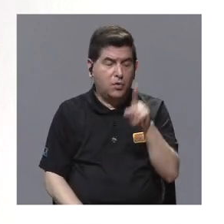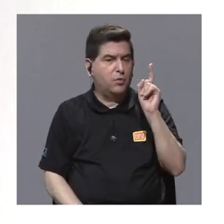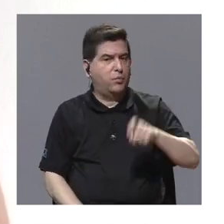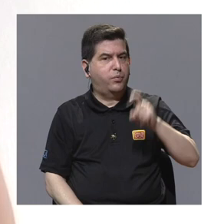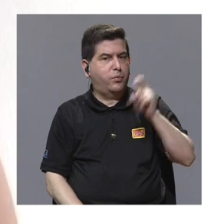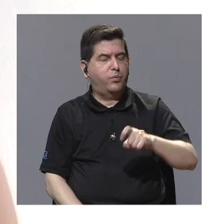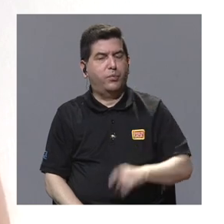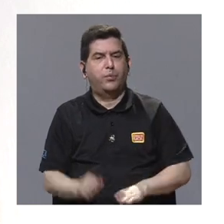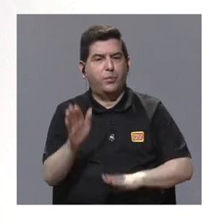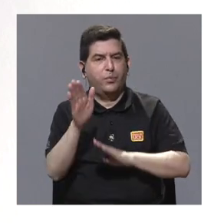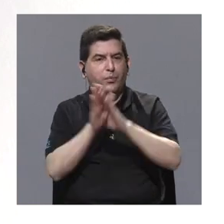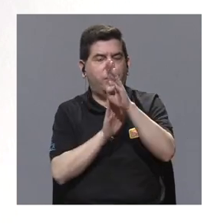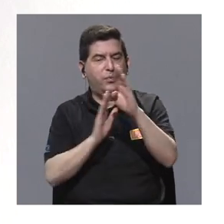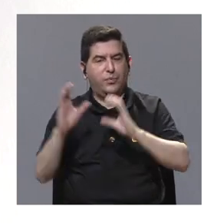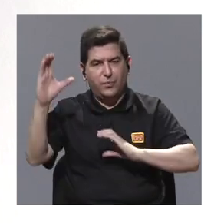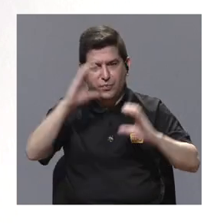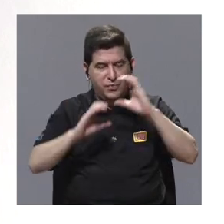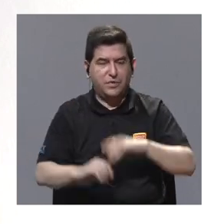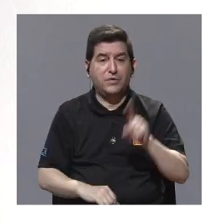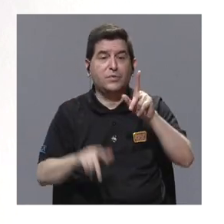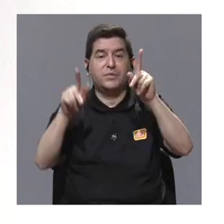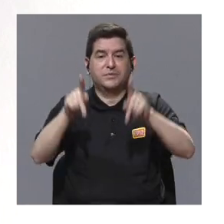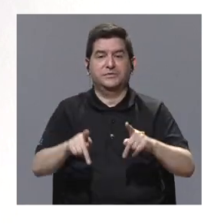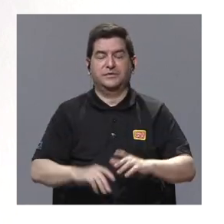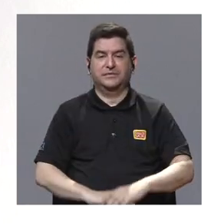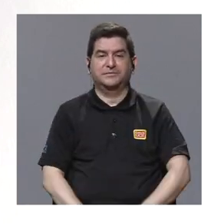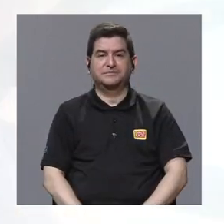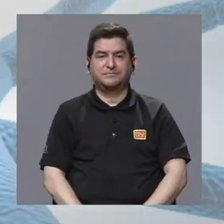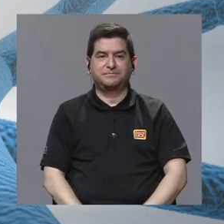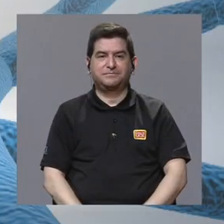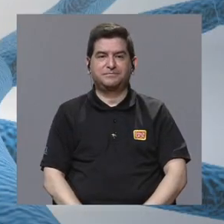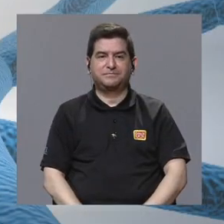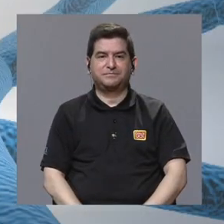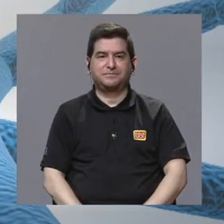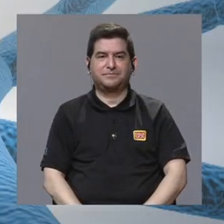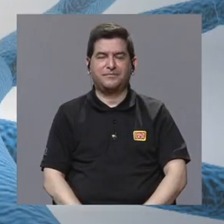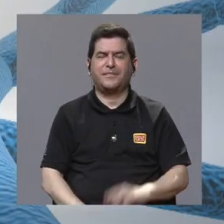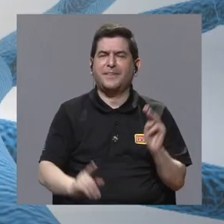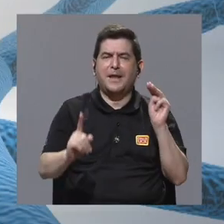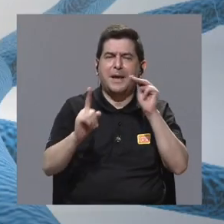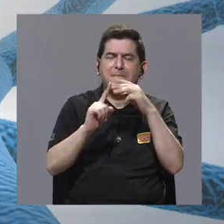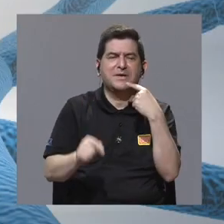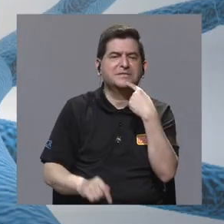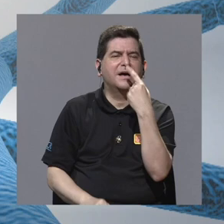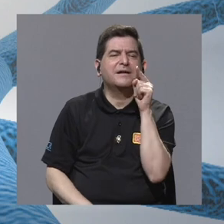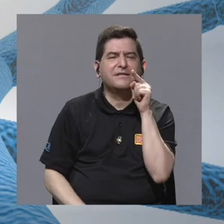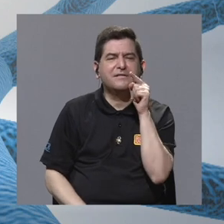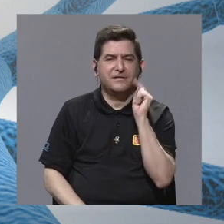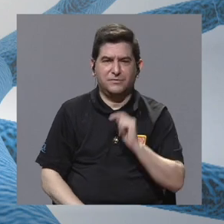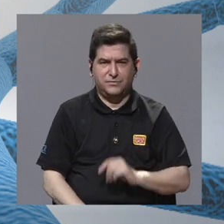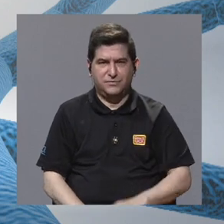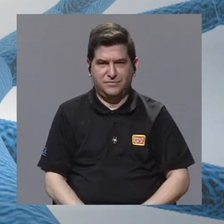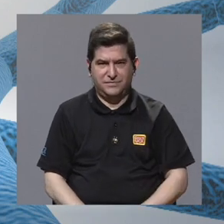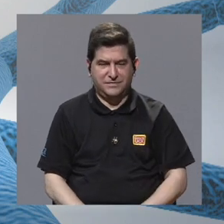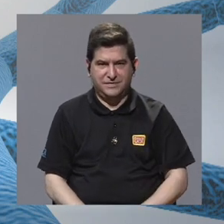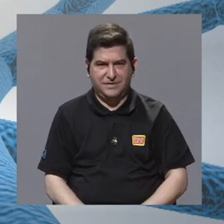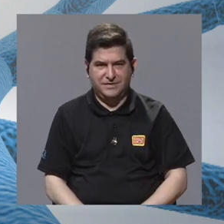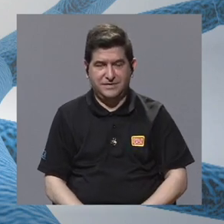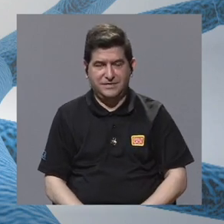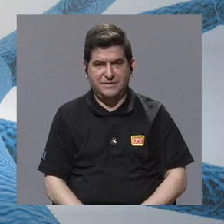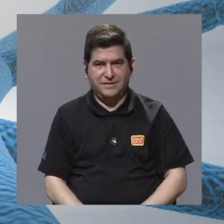necesario para el desarrollo científico de una persona. ¿Qué mensaje le puede brindar a usted a